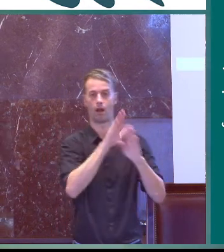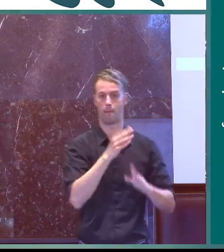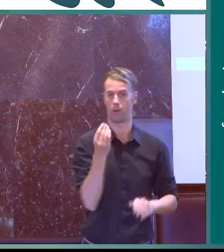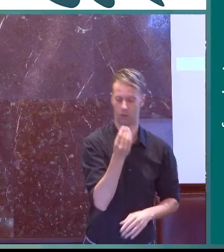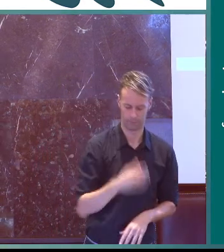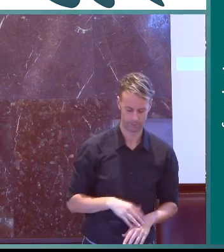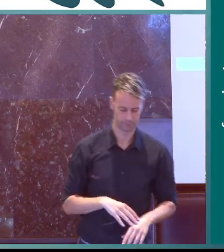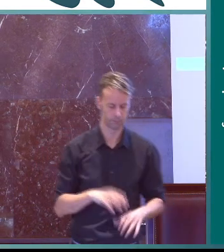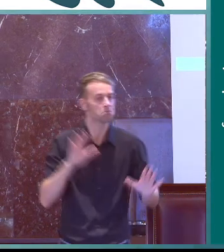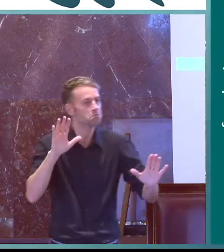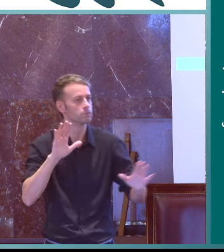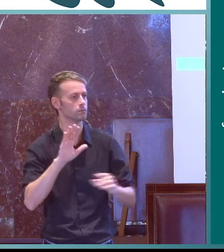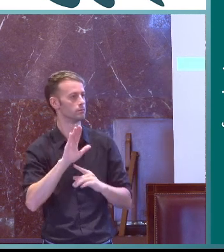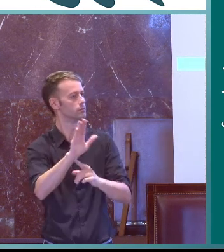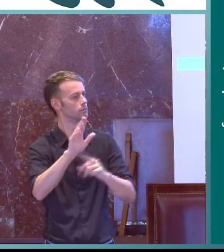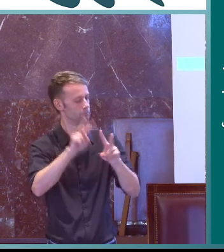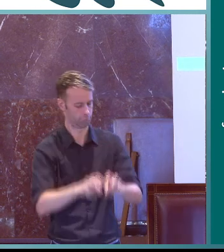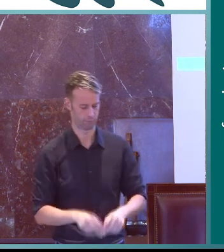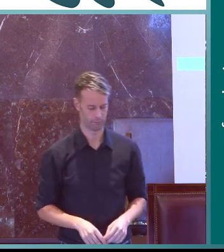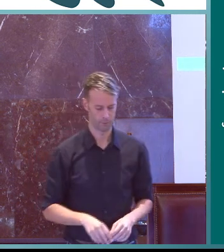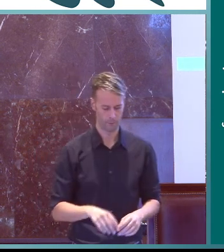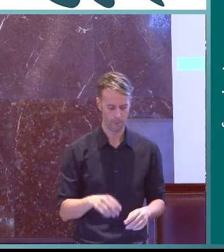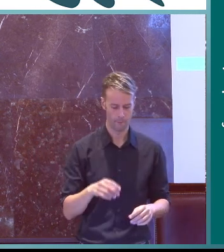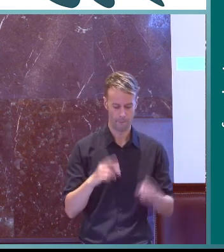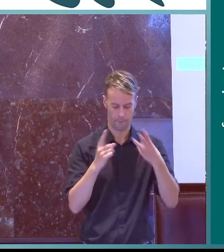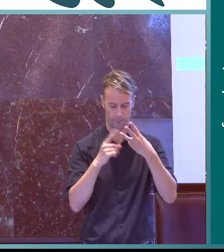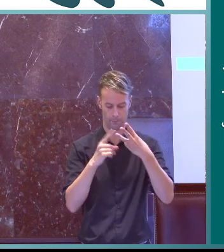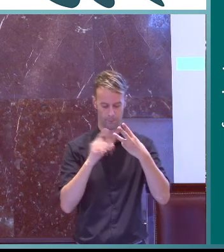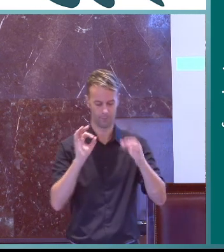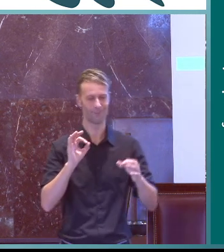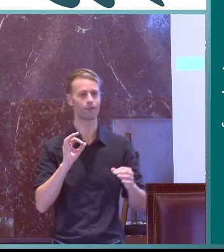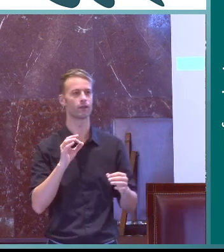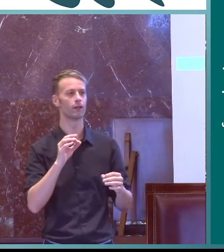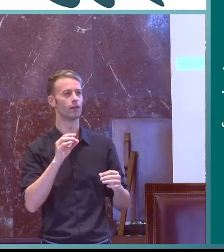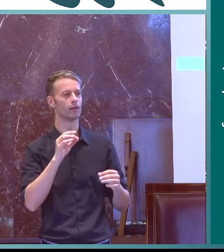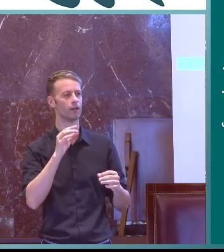que todo sea de forma global y que el aprendizaje sea más global mejor